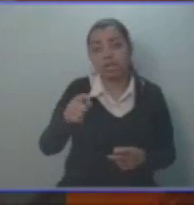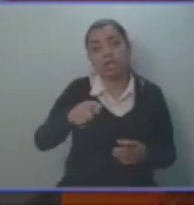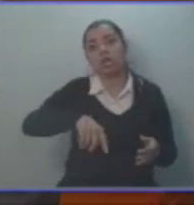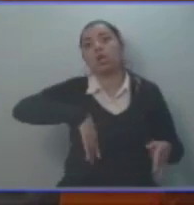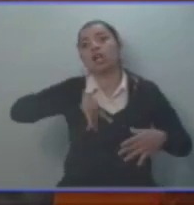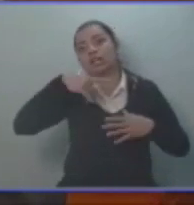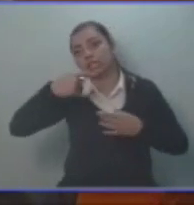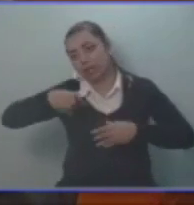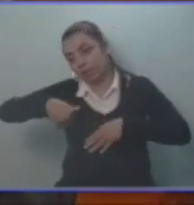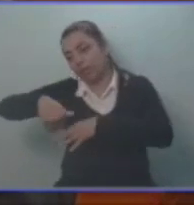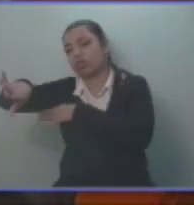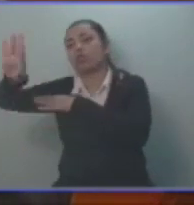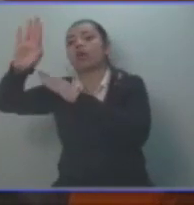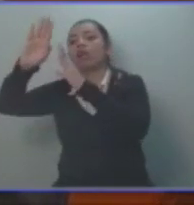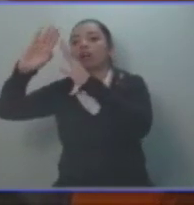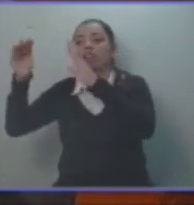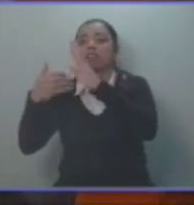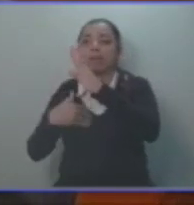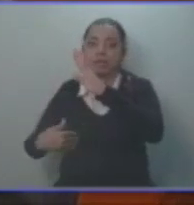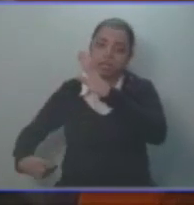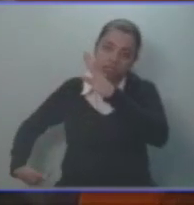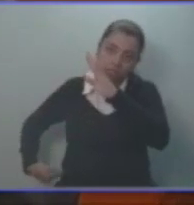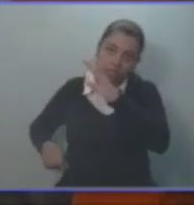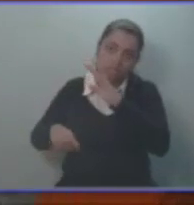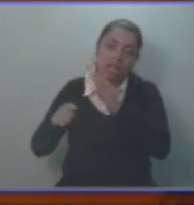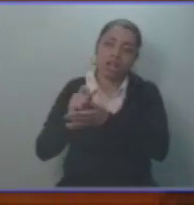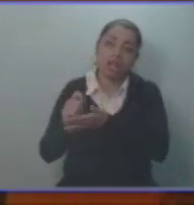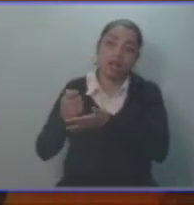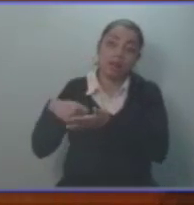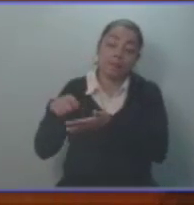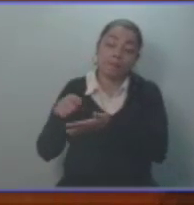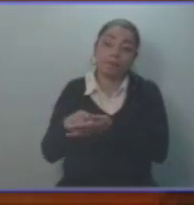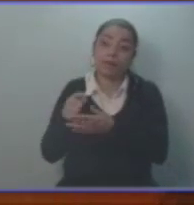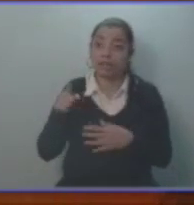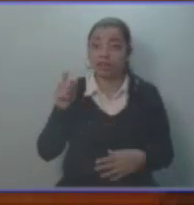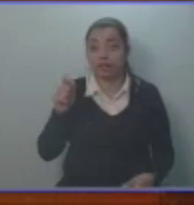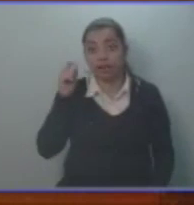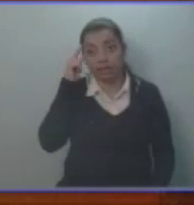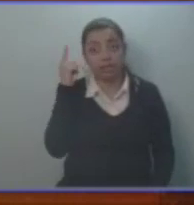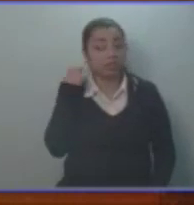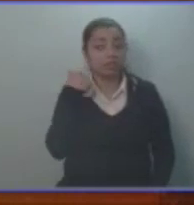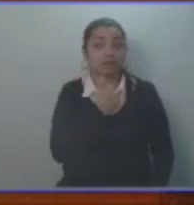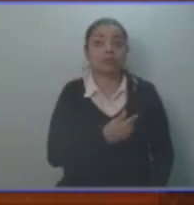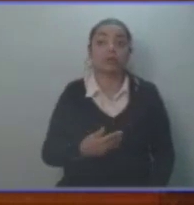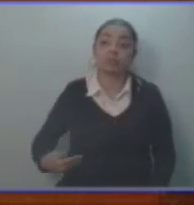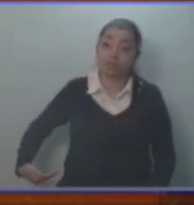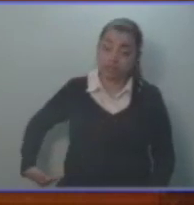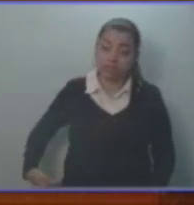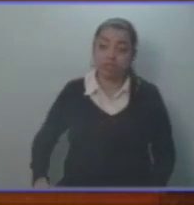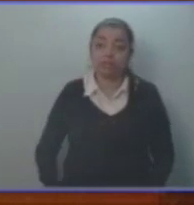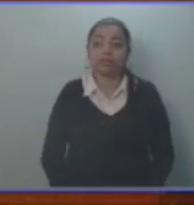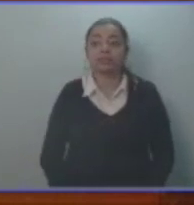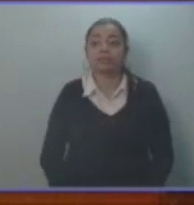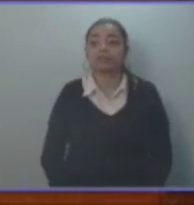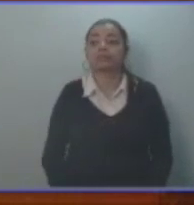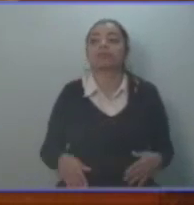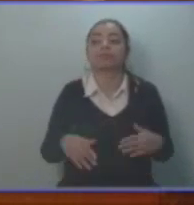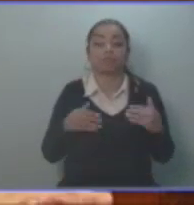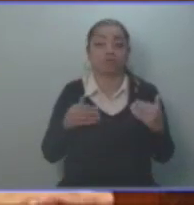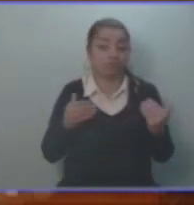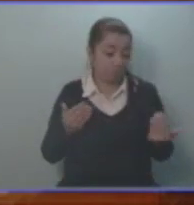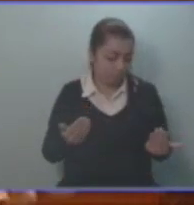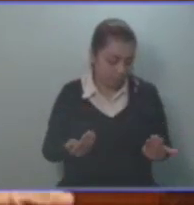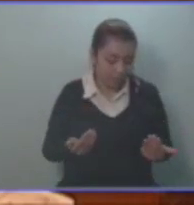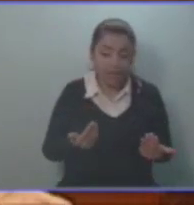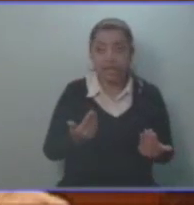Casa Presidencial para ser analizado por el Presidente de la República. Así que ya sea que